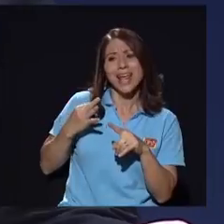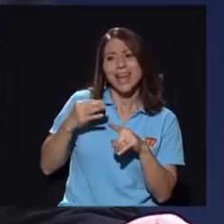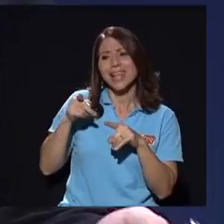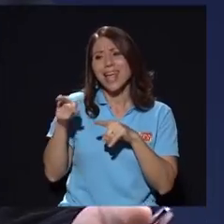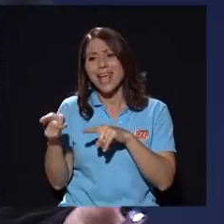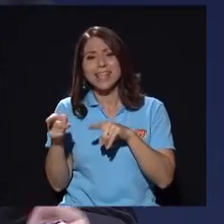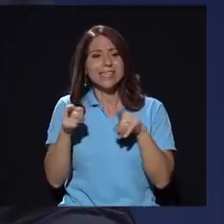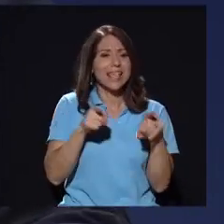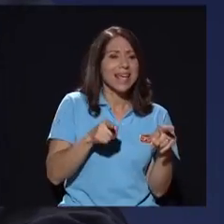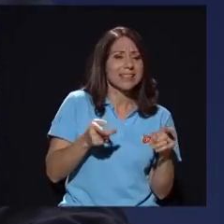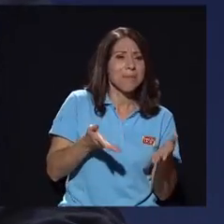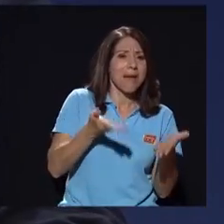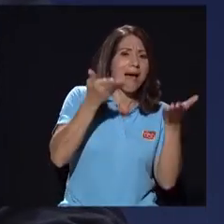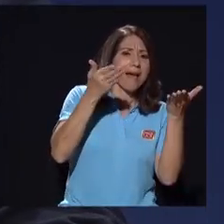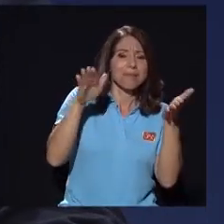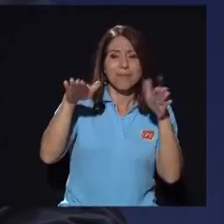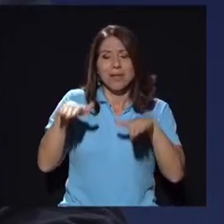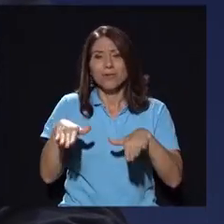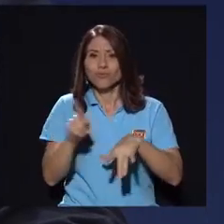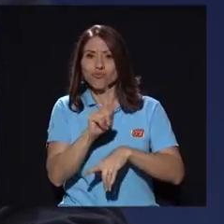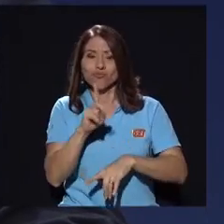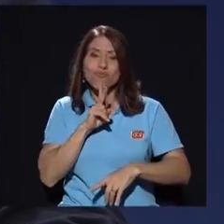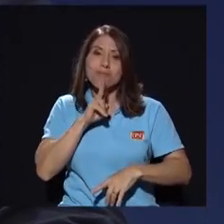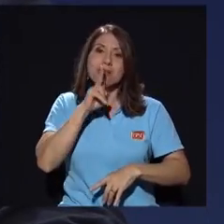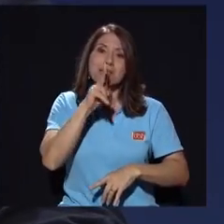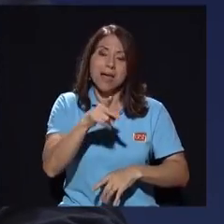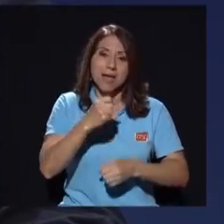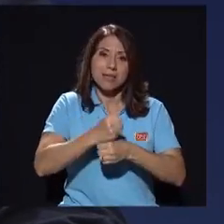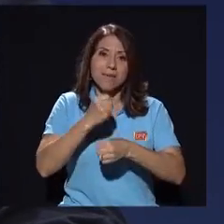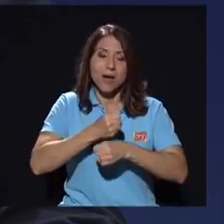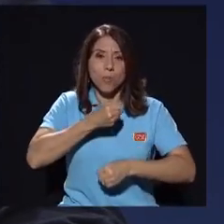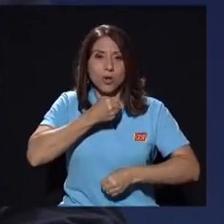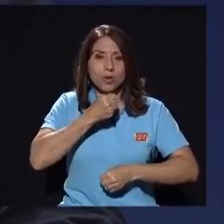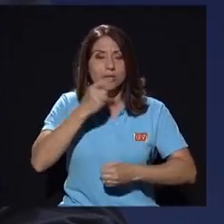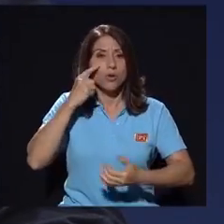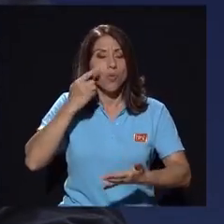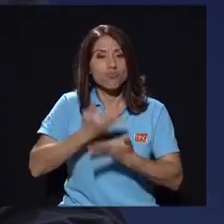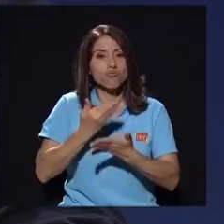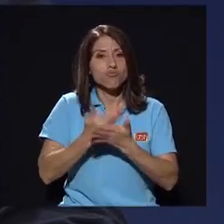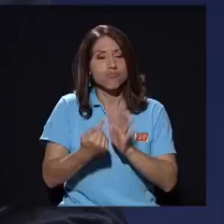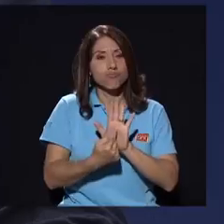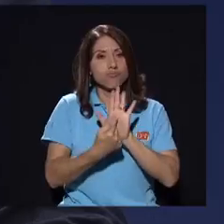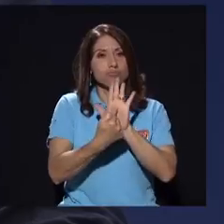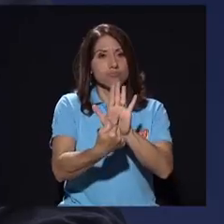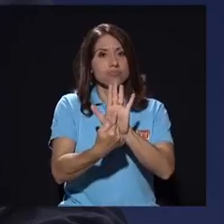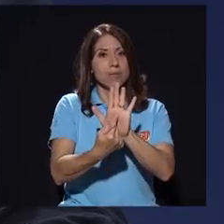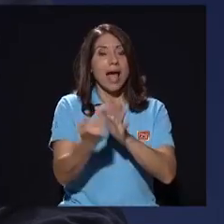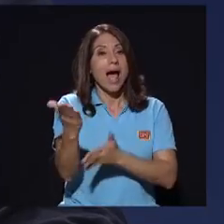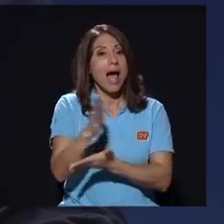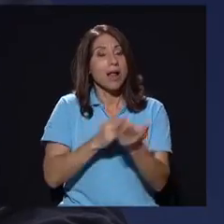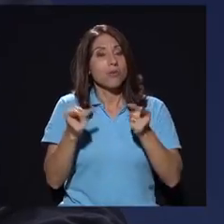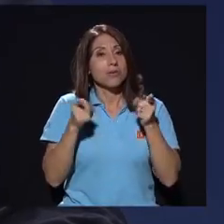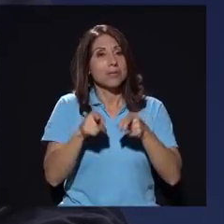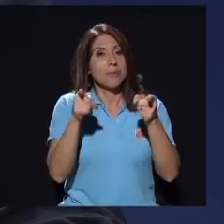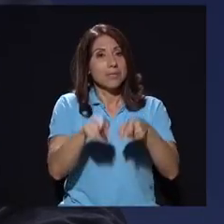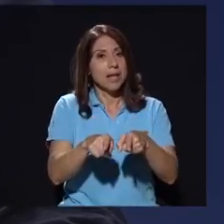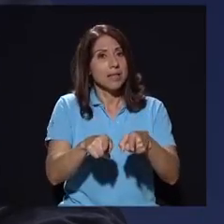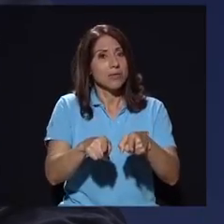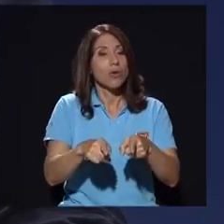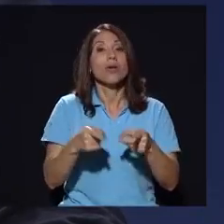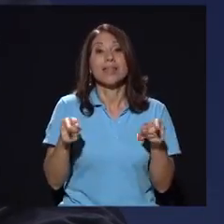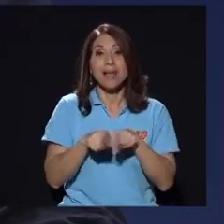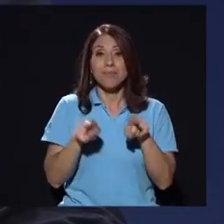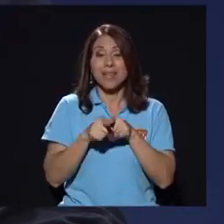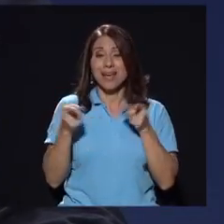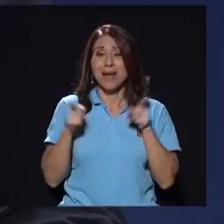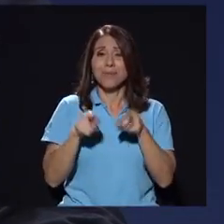3 o sea creo que verdaderamente este trabajo periodístico de algún modo pone en evidencia no solamente algo que está pasando y que